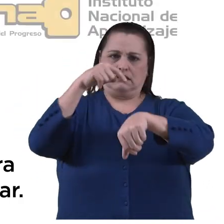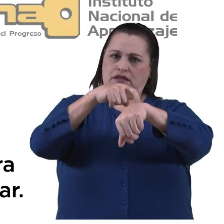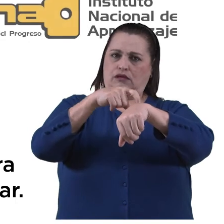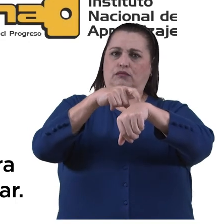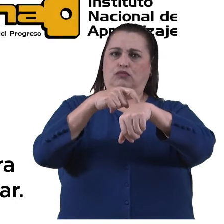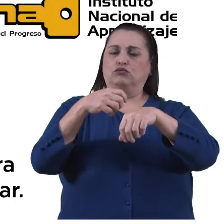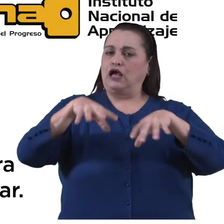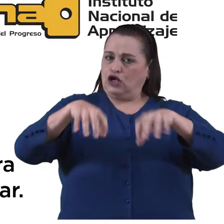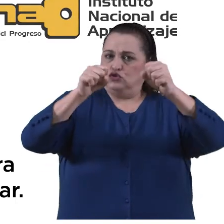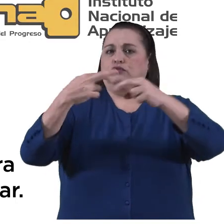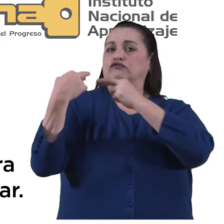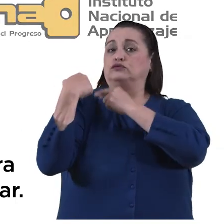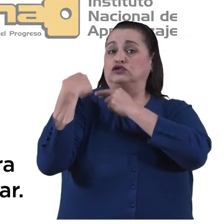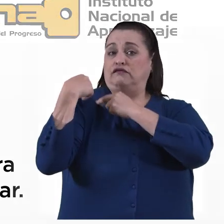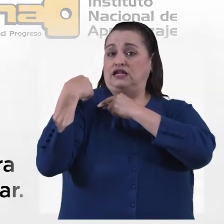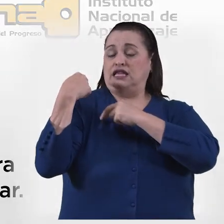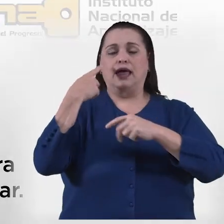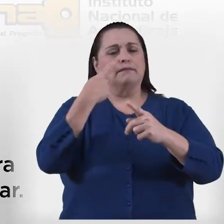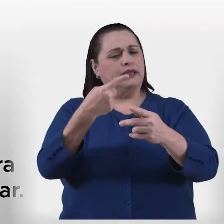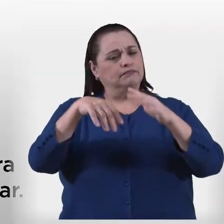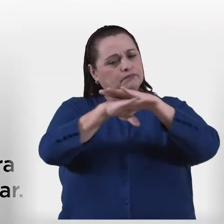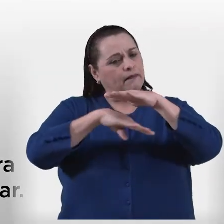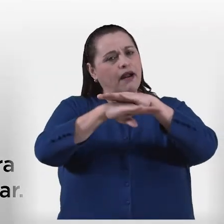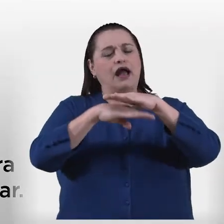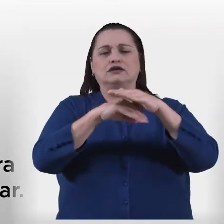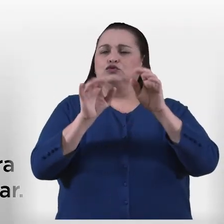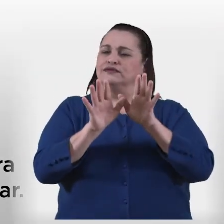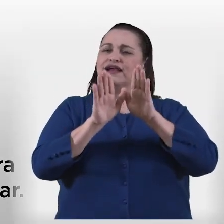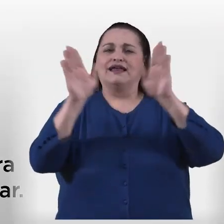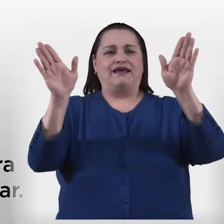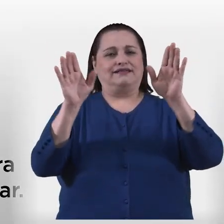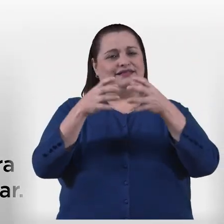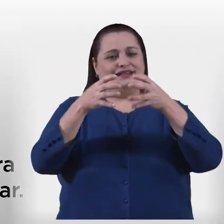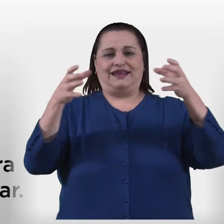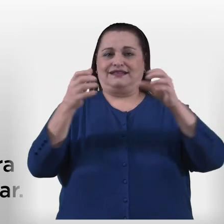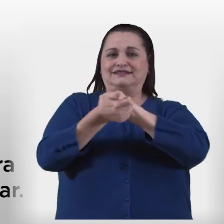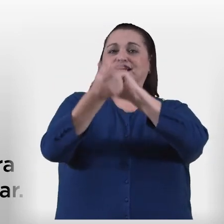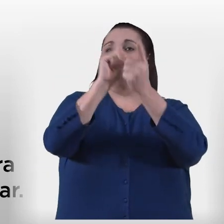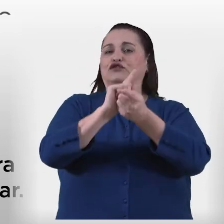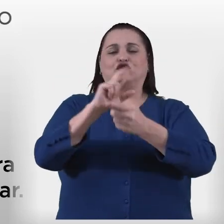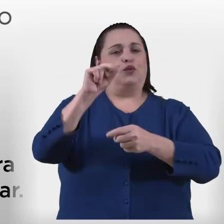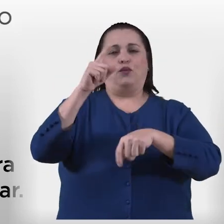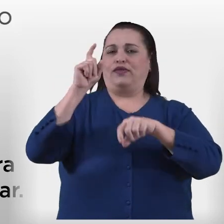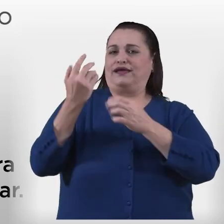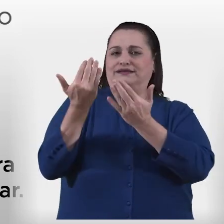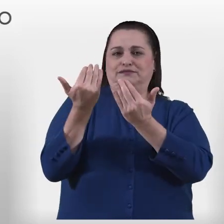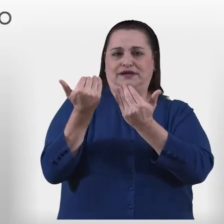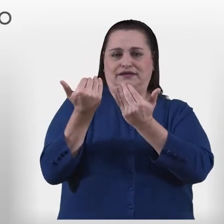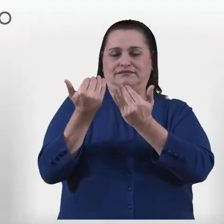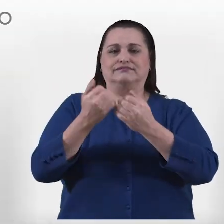tiempo y asume la responsabilidad de sentar las bases para las grandes transformaciones que no pueden esperar.